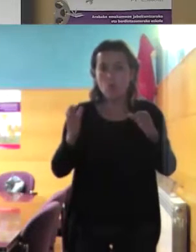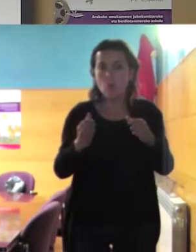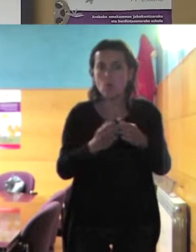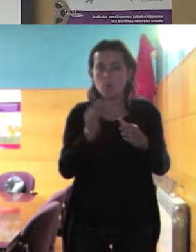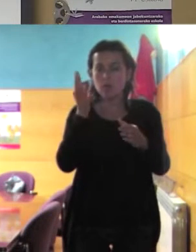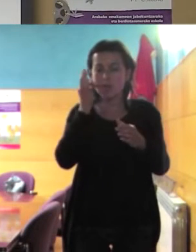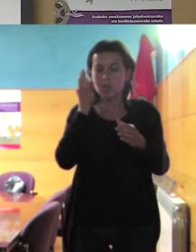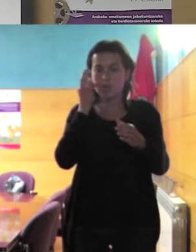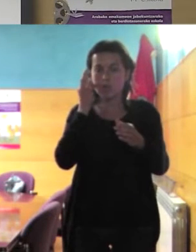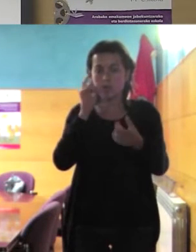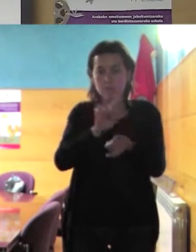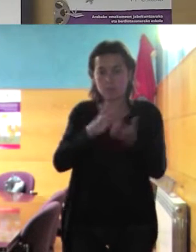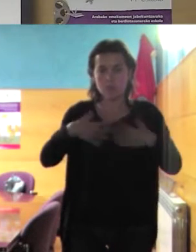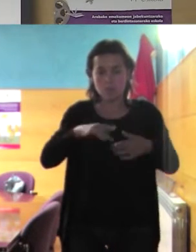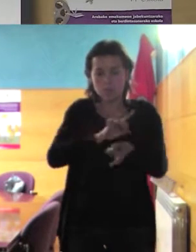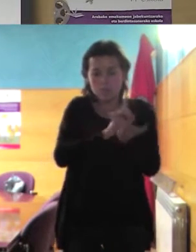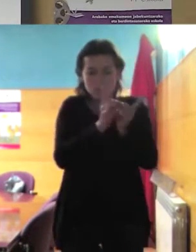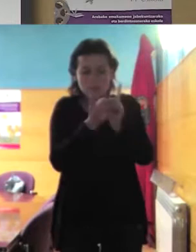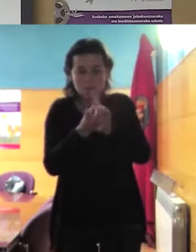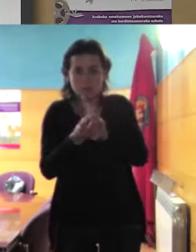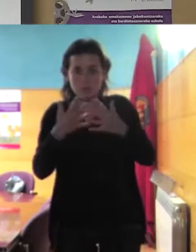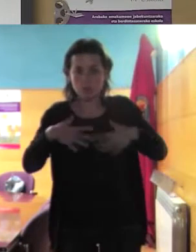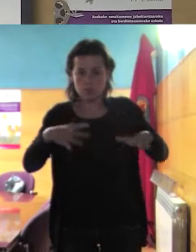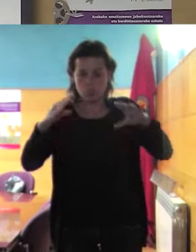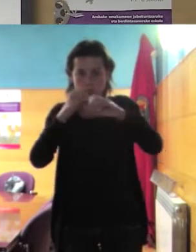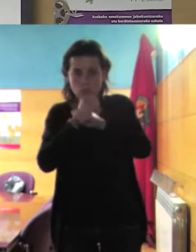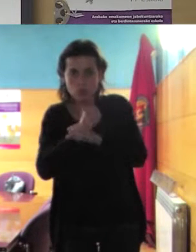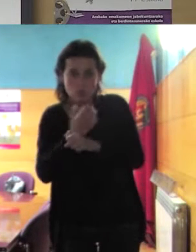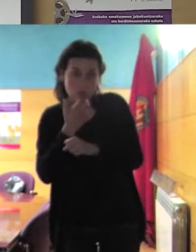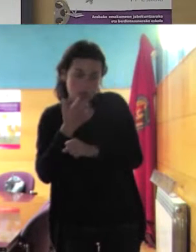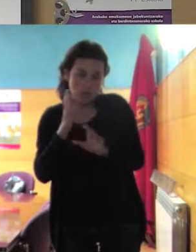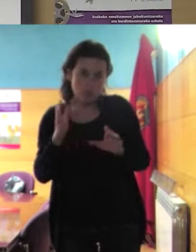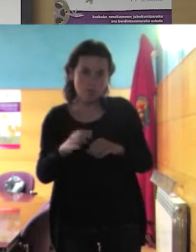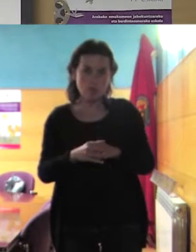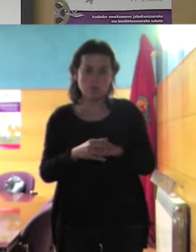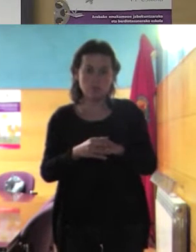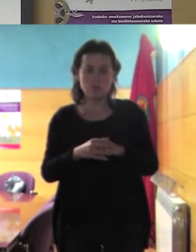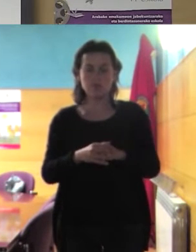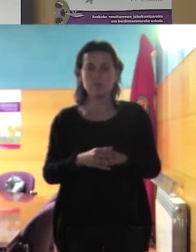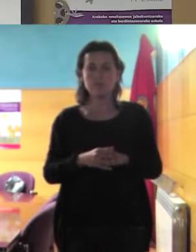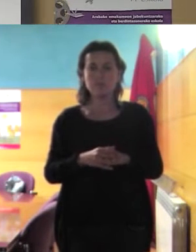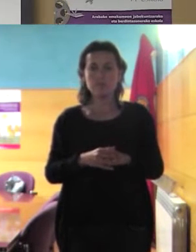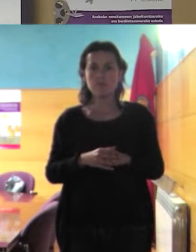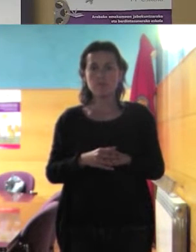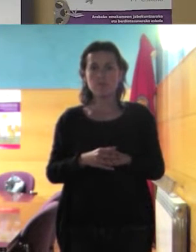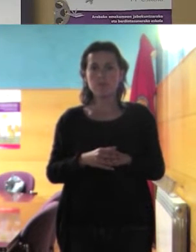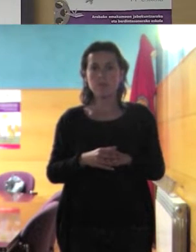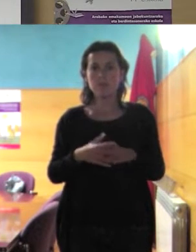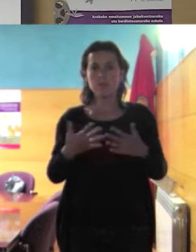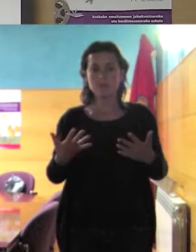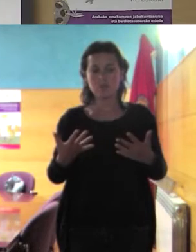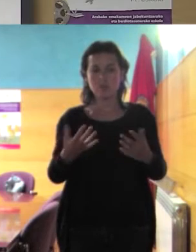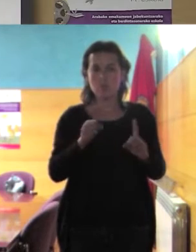vestimentas y ocultan más su cuerpo que antes de la llegada de este señor entonces las presiones